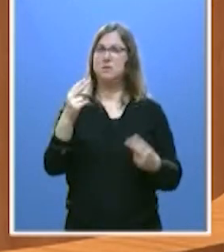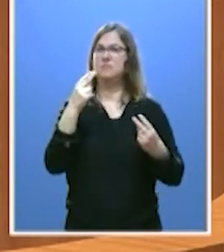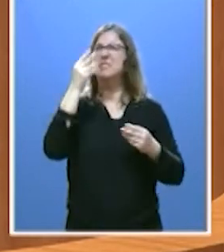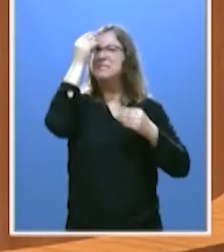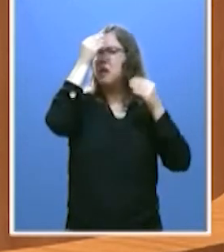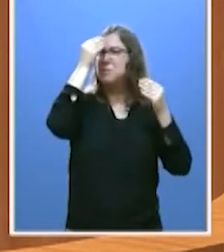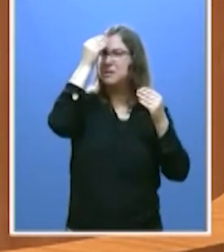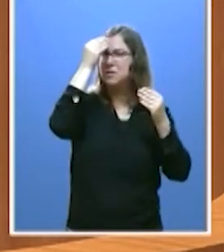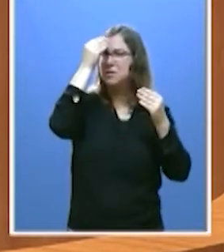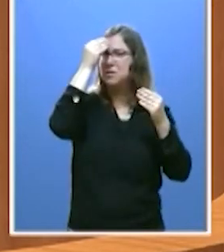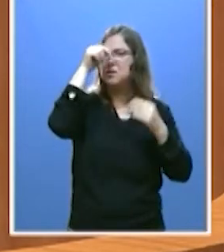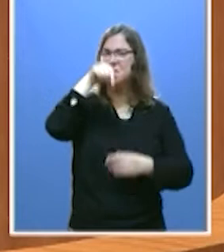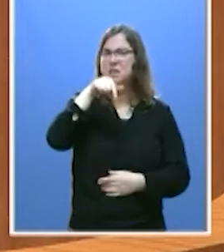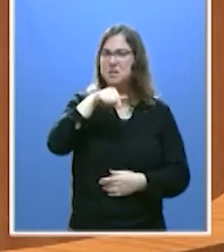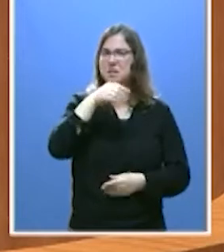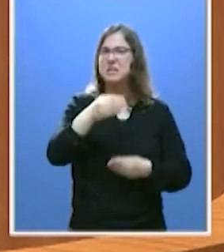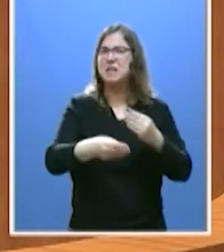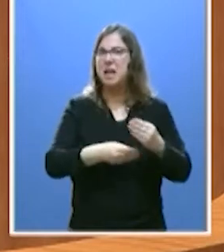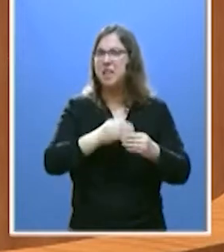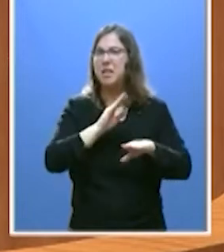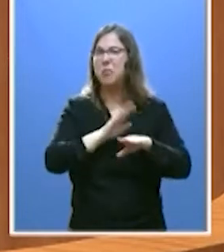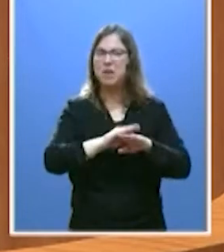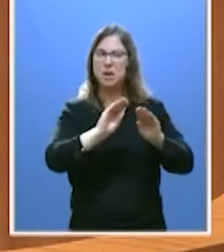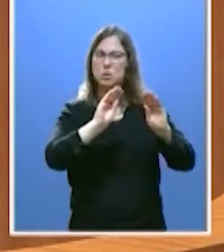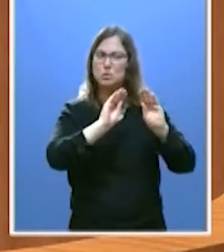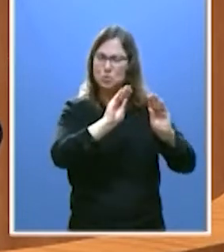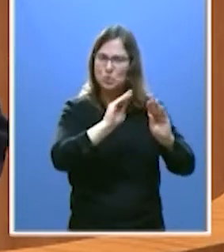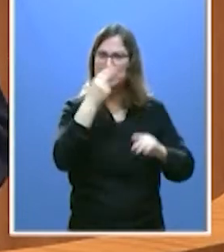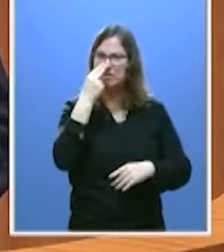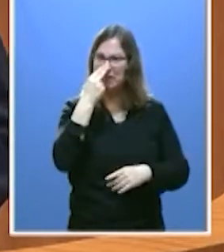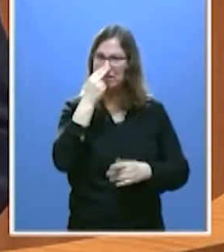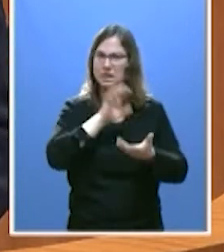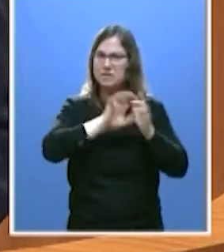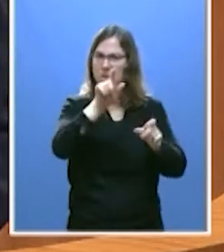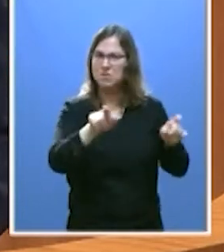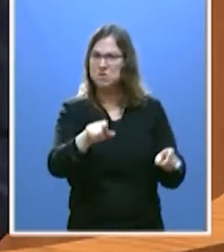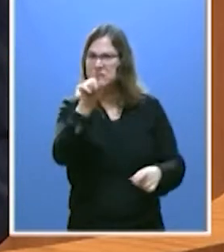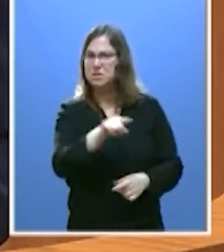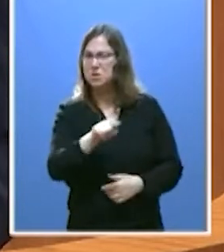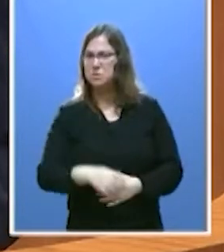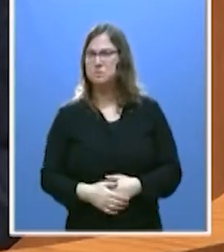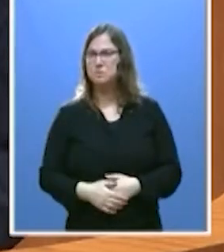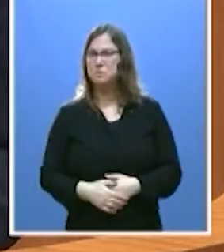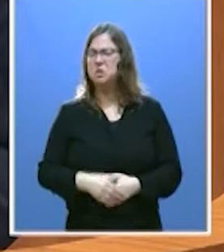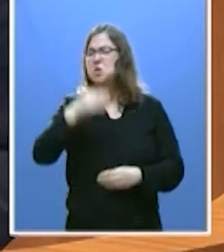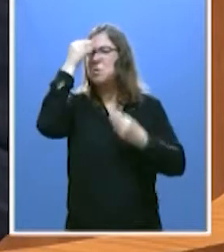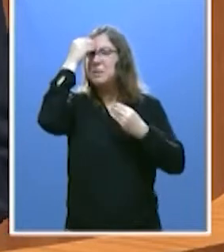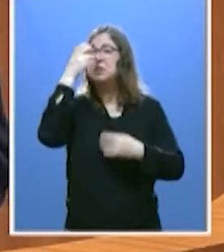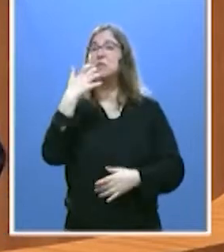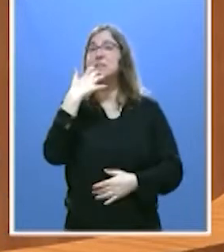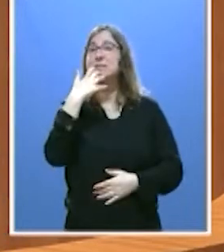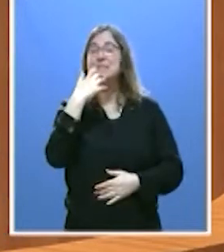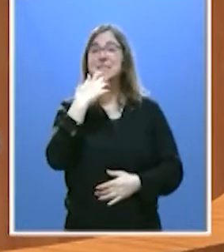pensando que esto se hace en su interés. Si las 10.000 víctimas,